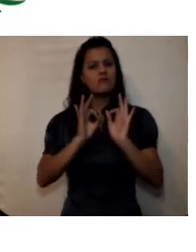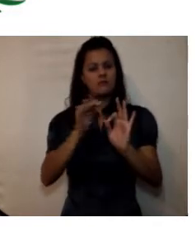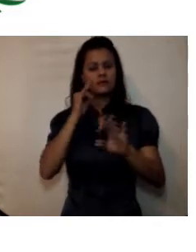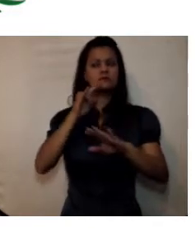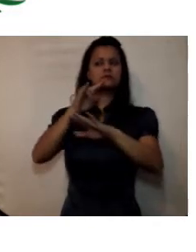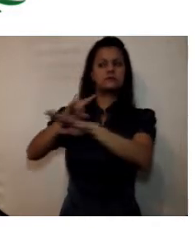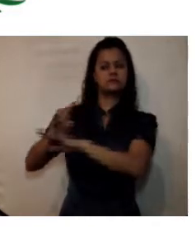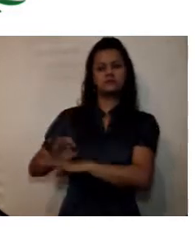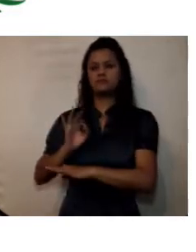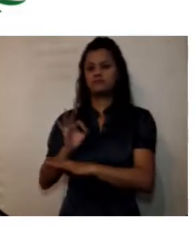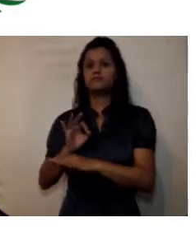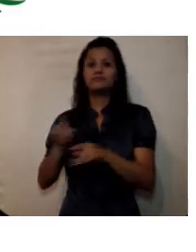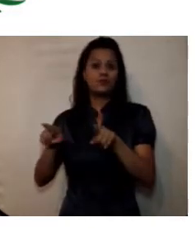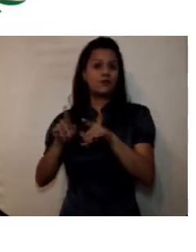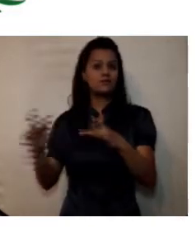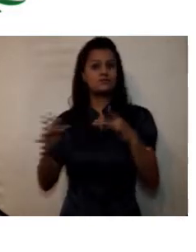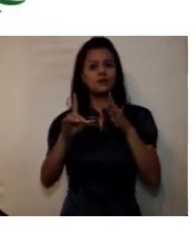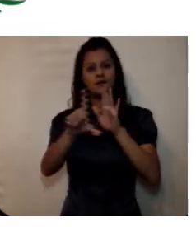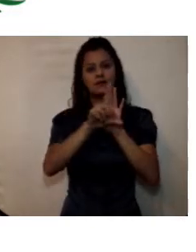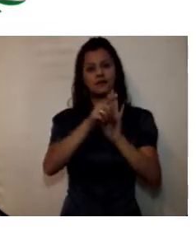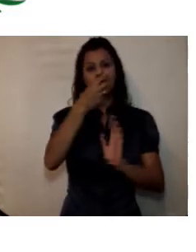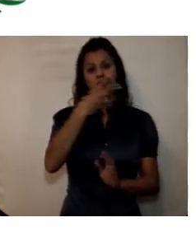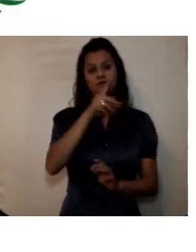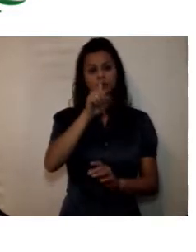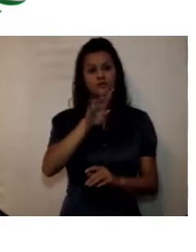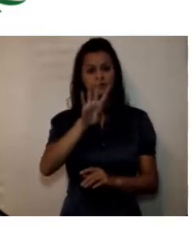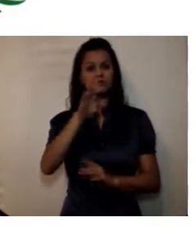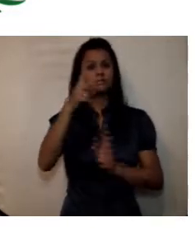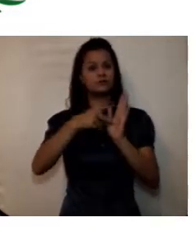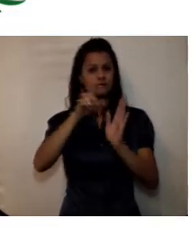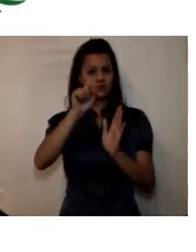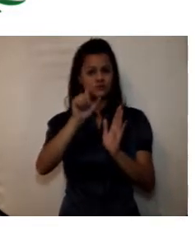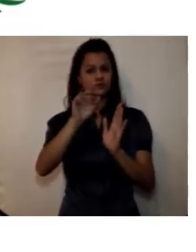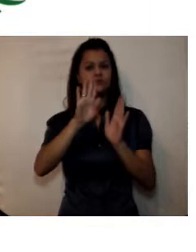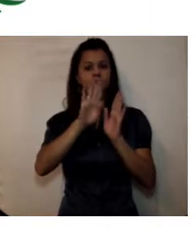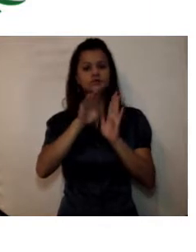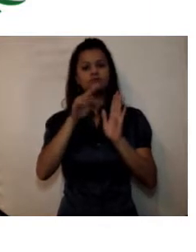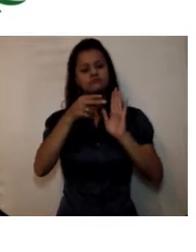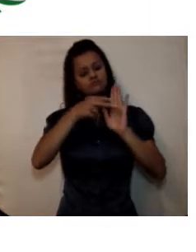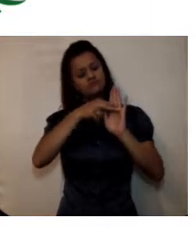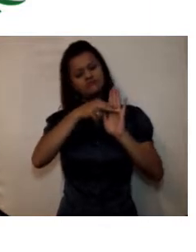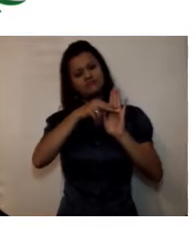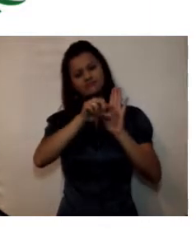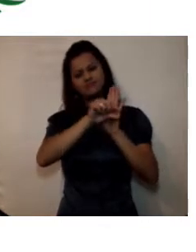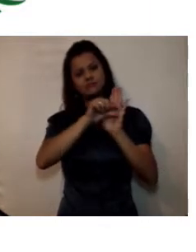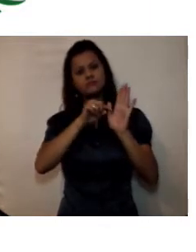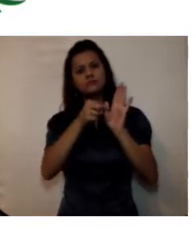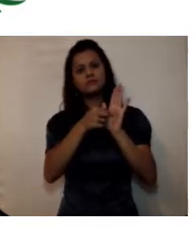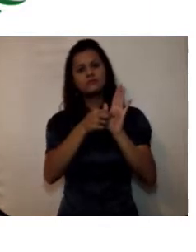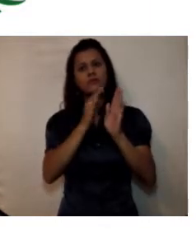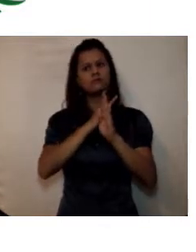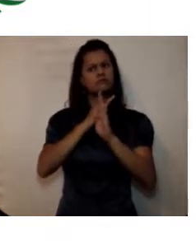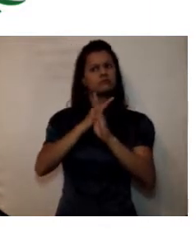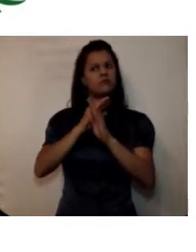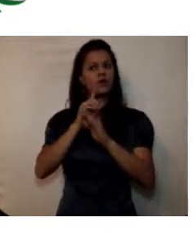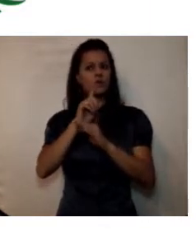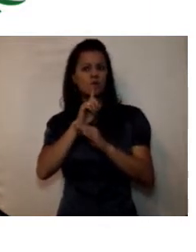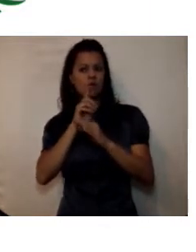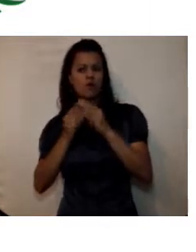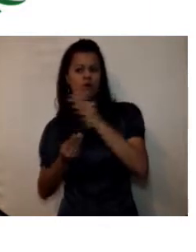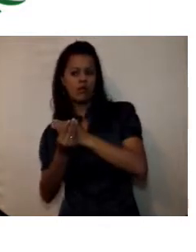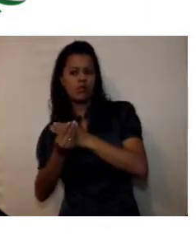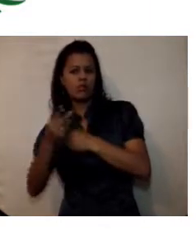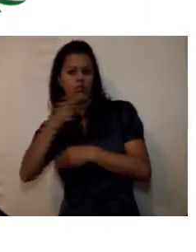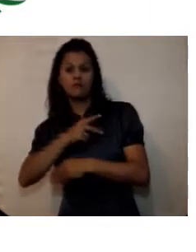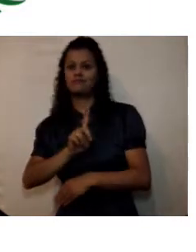1474 de 2011 estatuto anticorrupción otorgando especial énfasis en la propensión por una